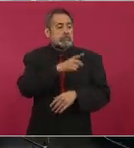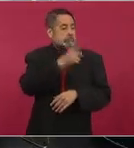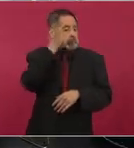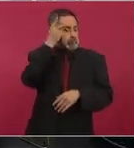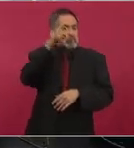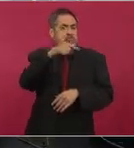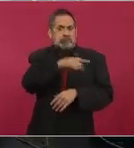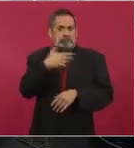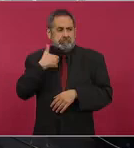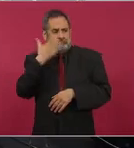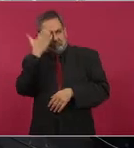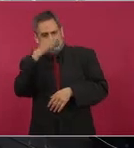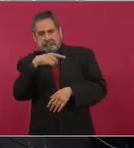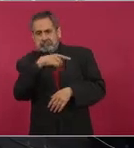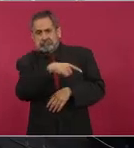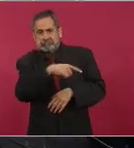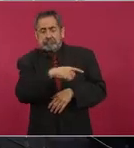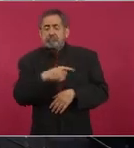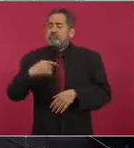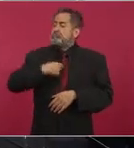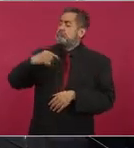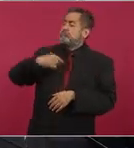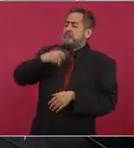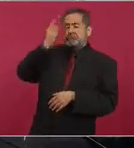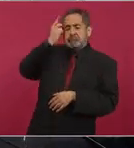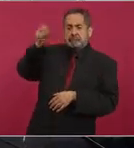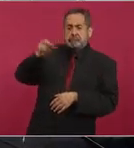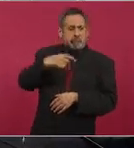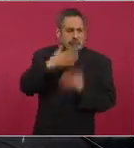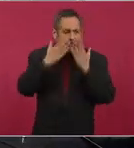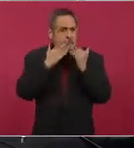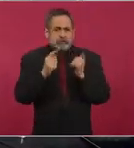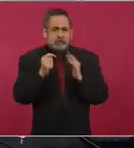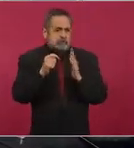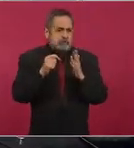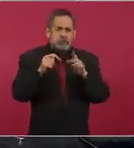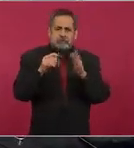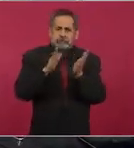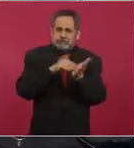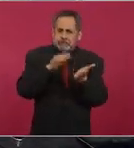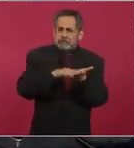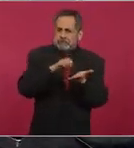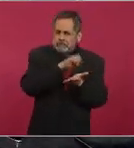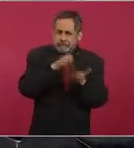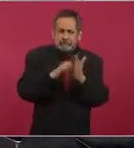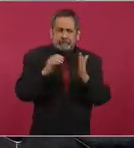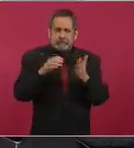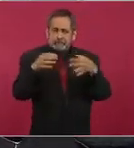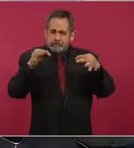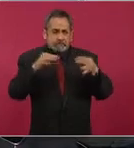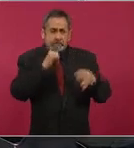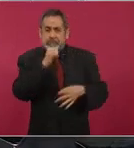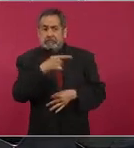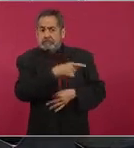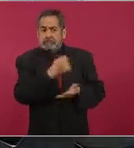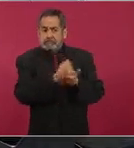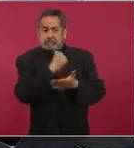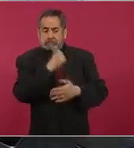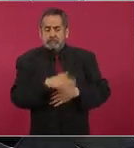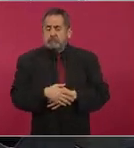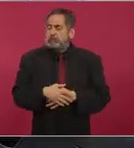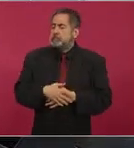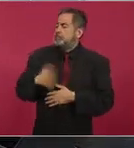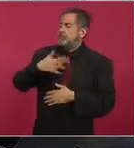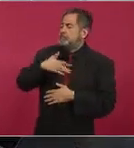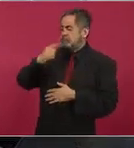conoce, un dueño que no tiene ningún título de propiedad y de pronto, casualmente, ese dueño